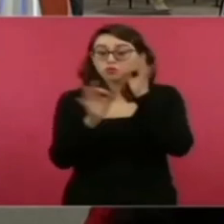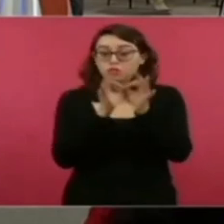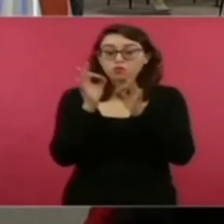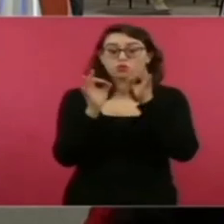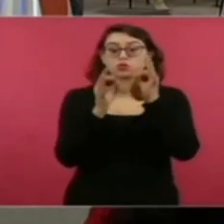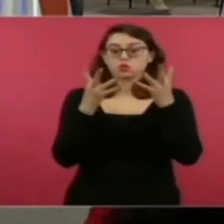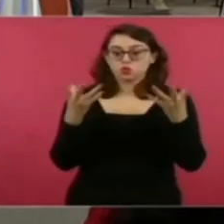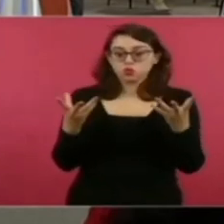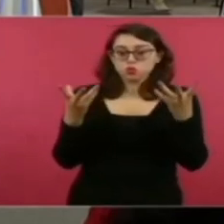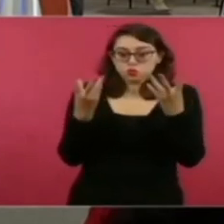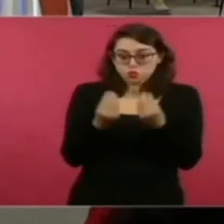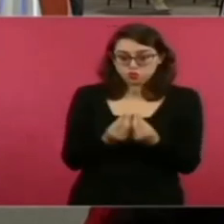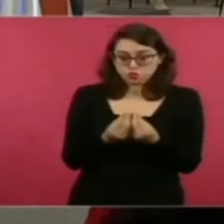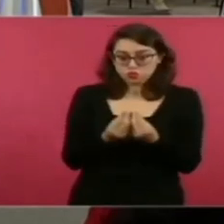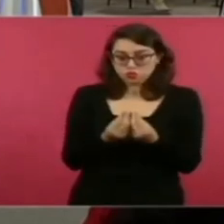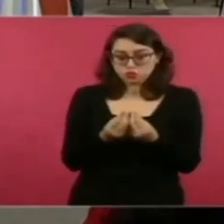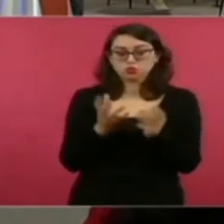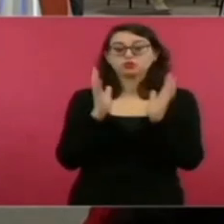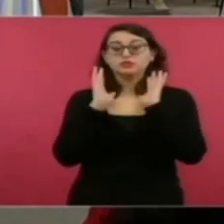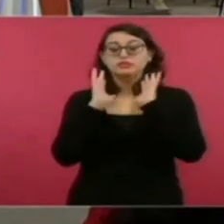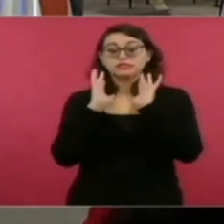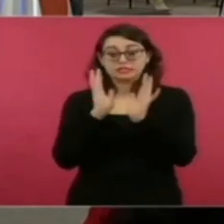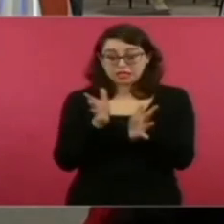ya eligieron ya no puedo mencionar